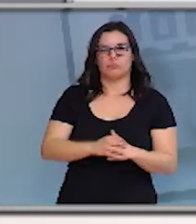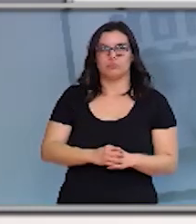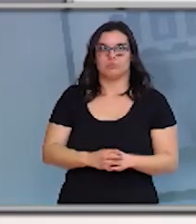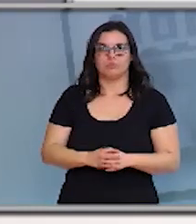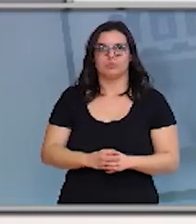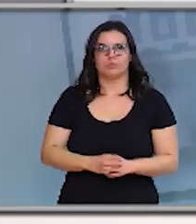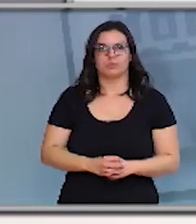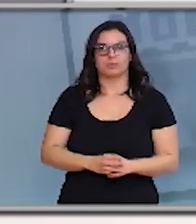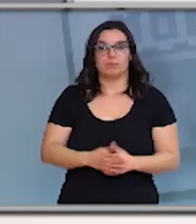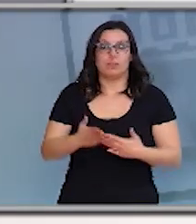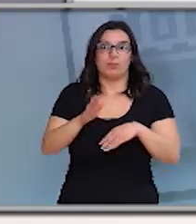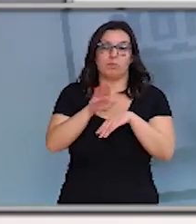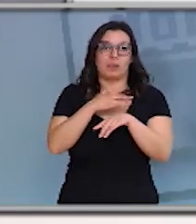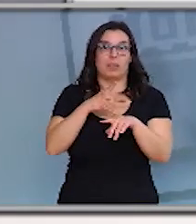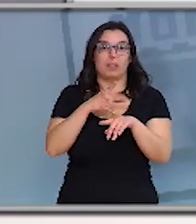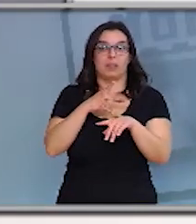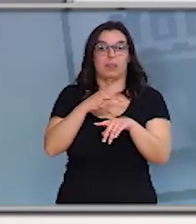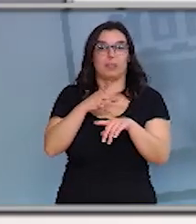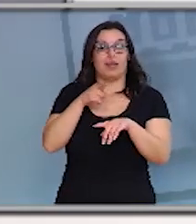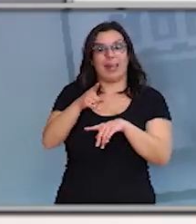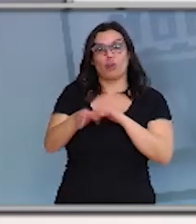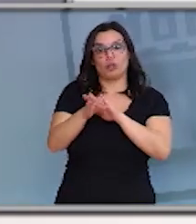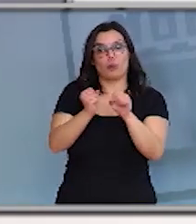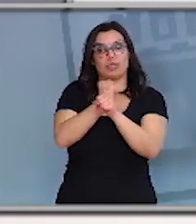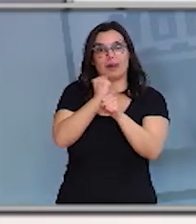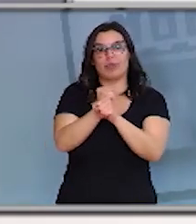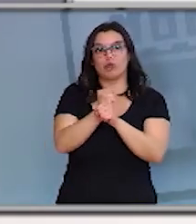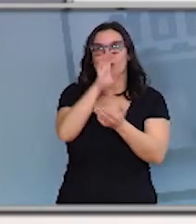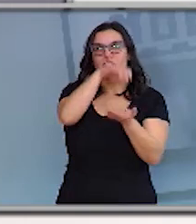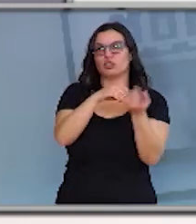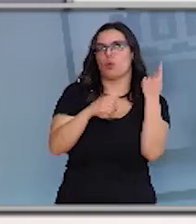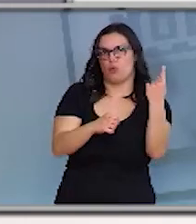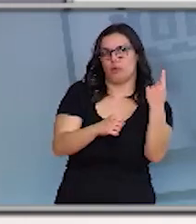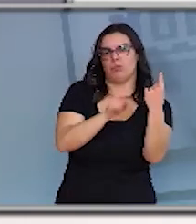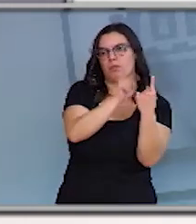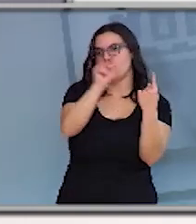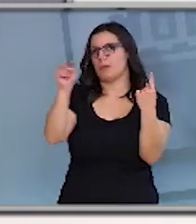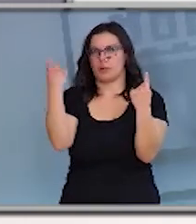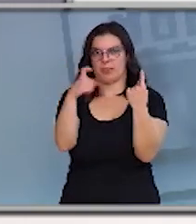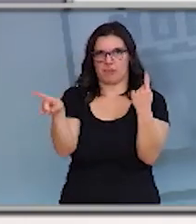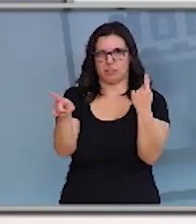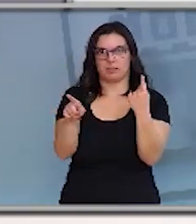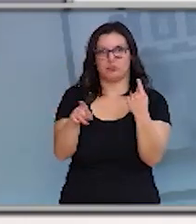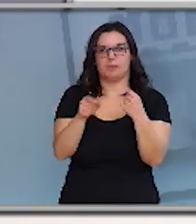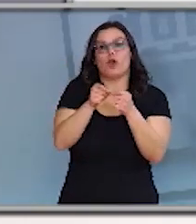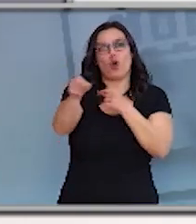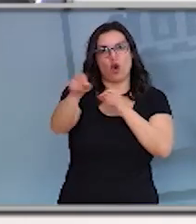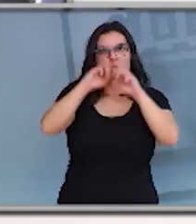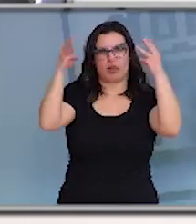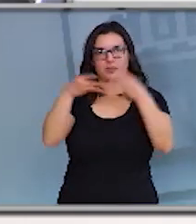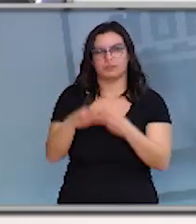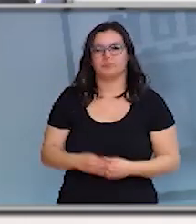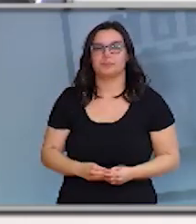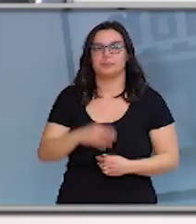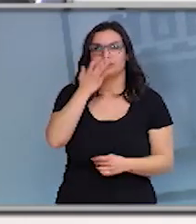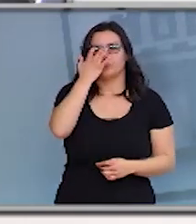ir para realizar seguir realizando la actividad docente vía online En